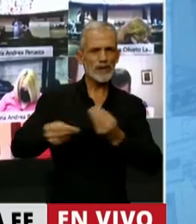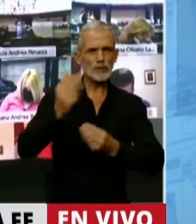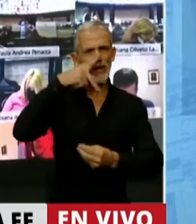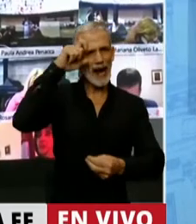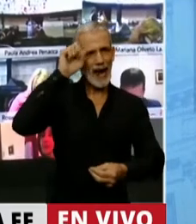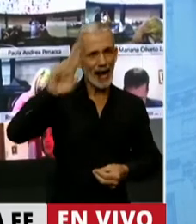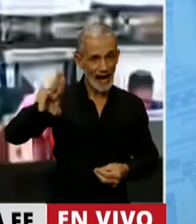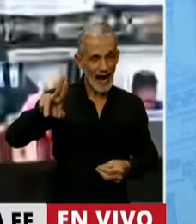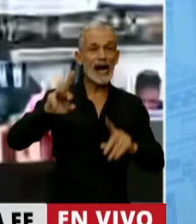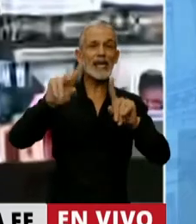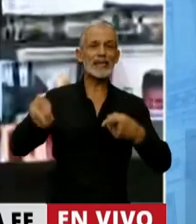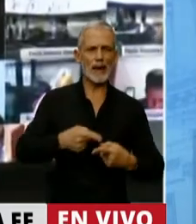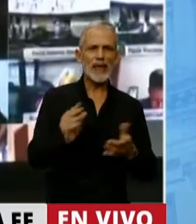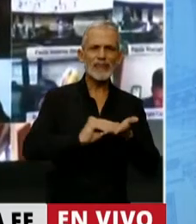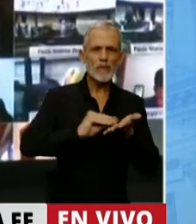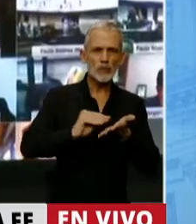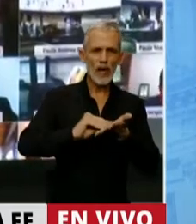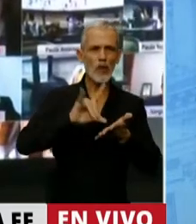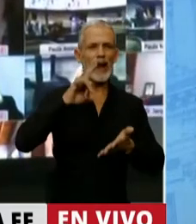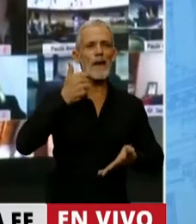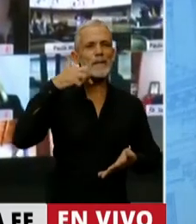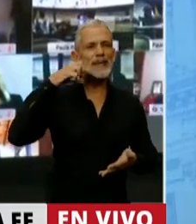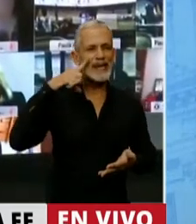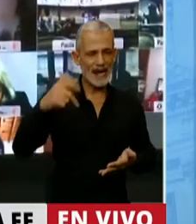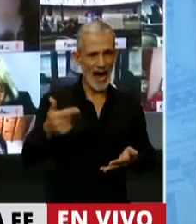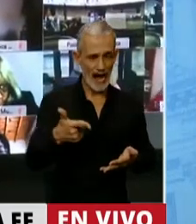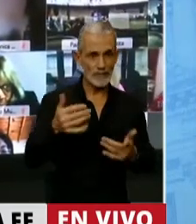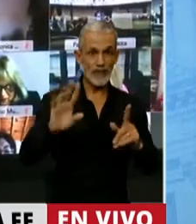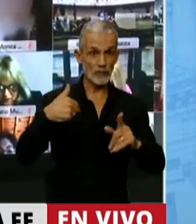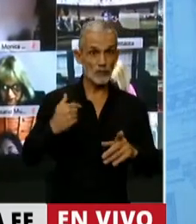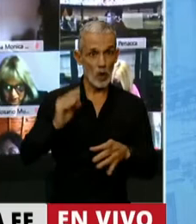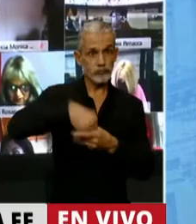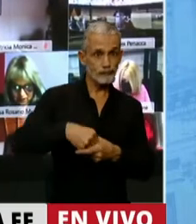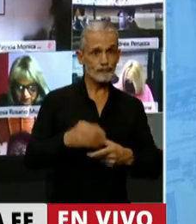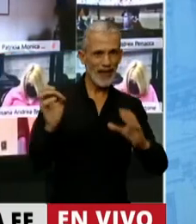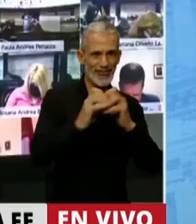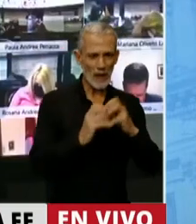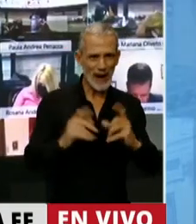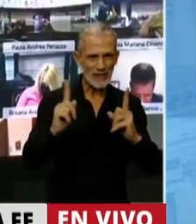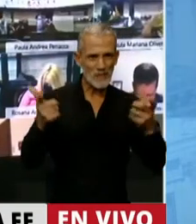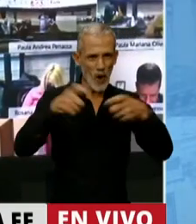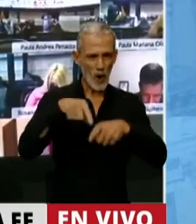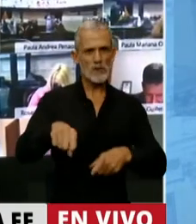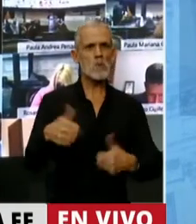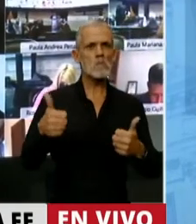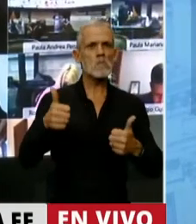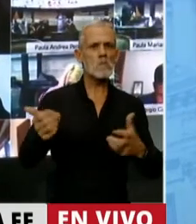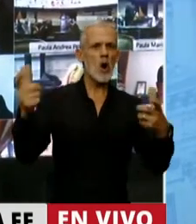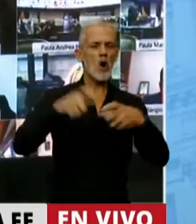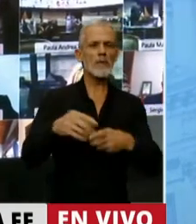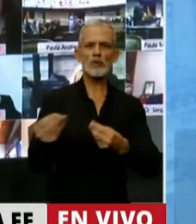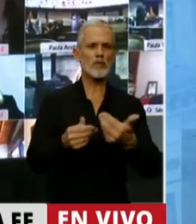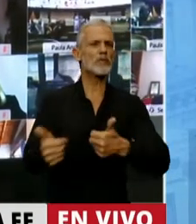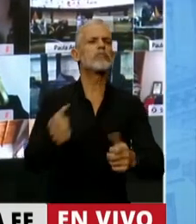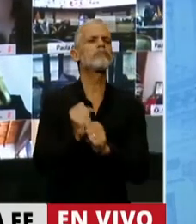Carlos Heller, como también lo hacía el Diputado Luciano Laspina, y yo participé en esos debates también, con lo cual habla muy bien de la Comisión de